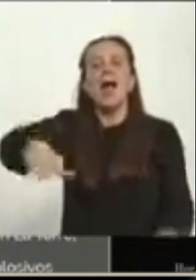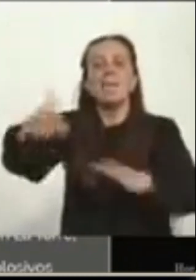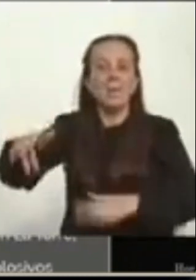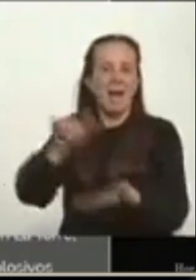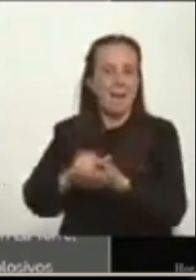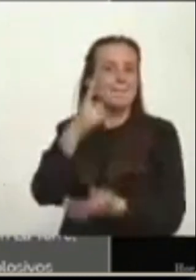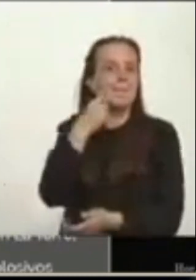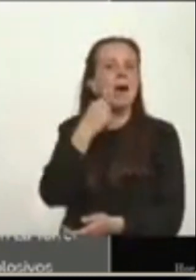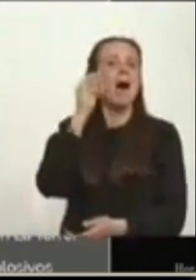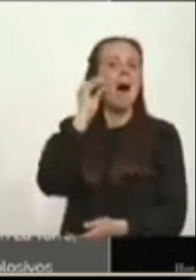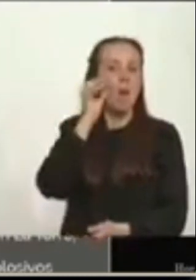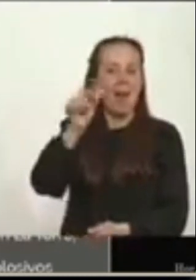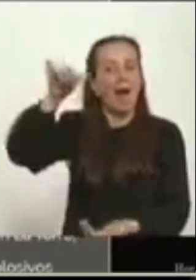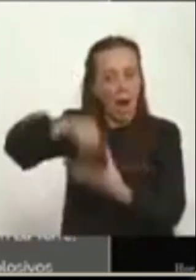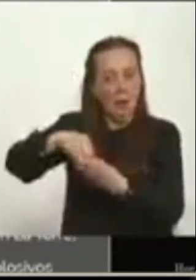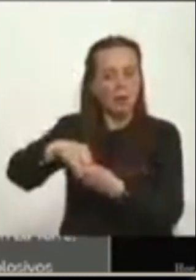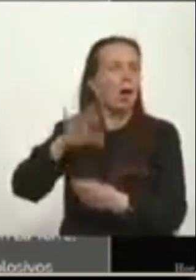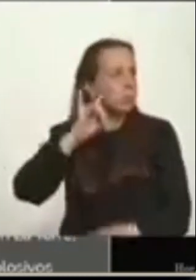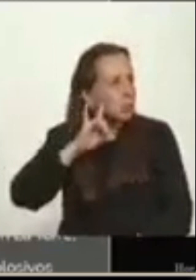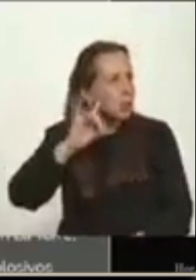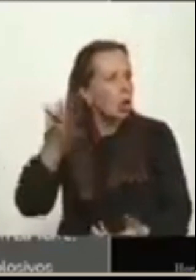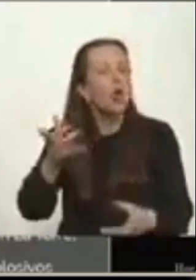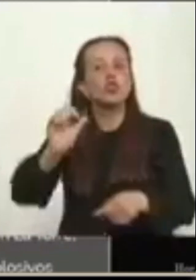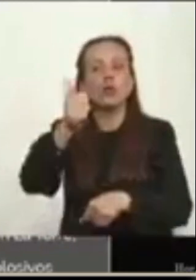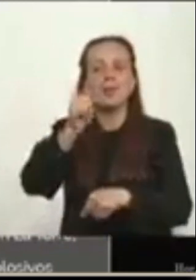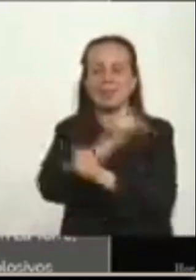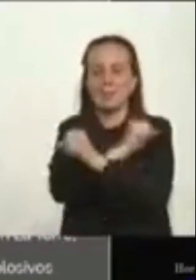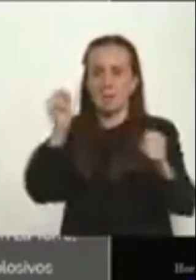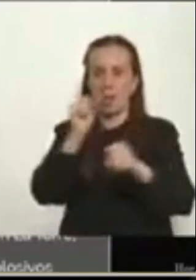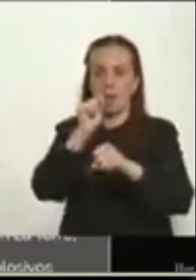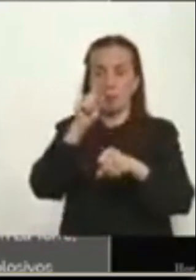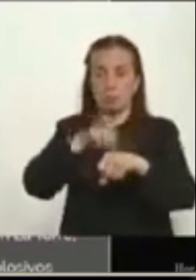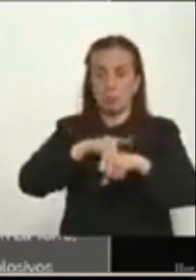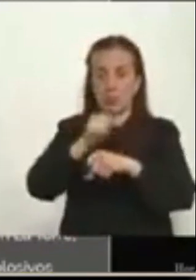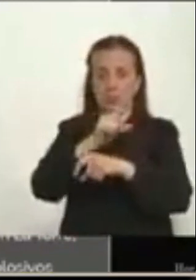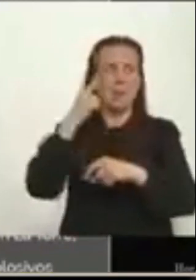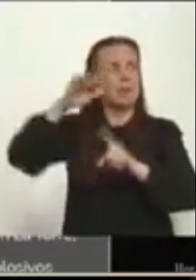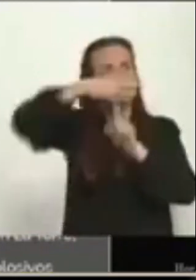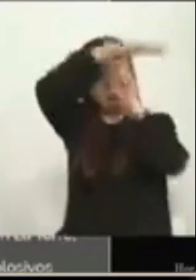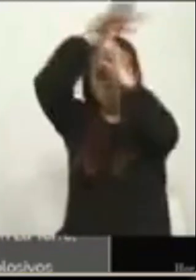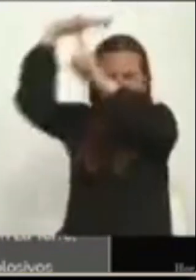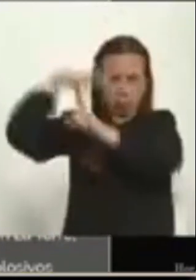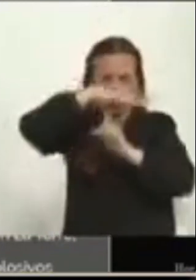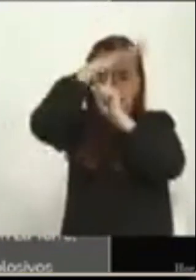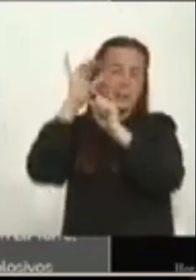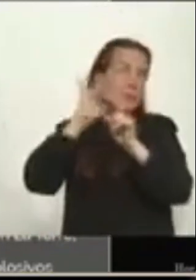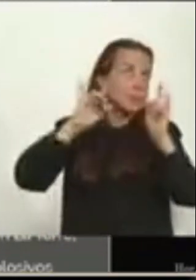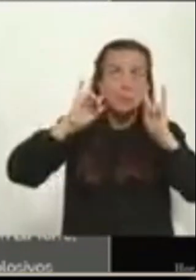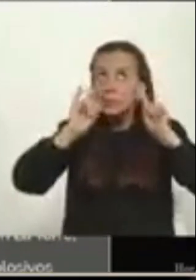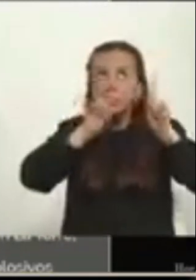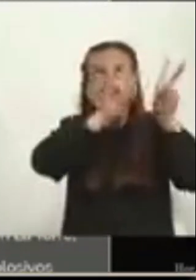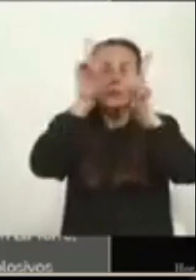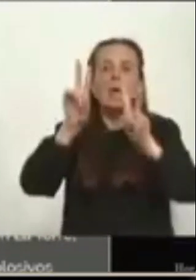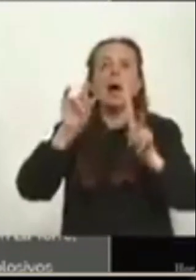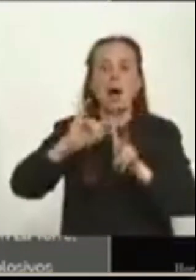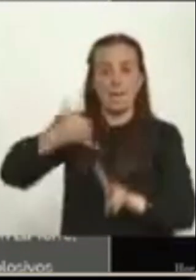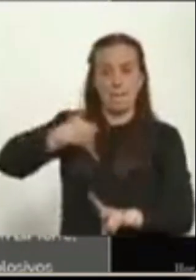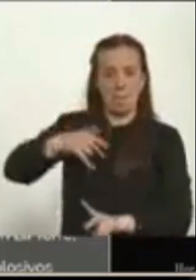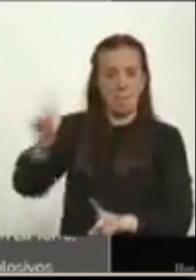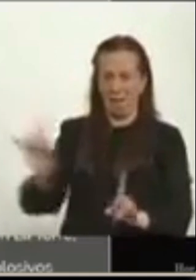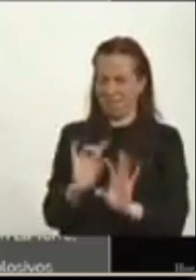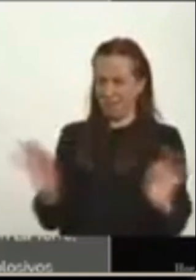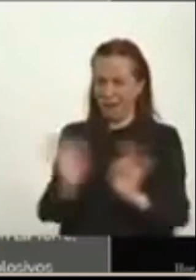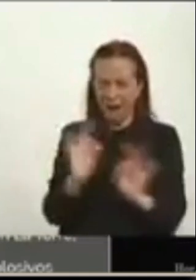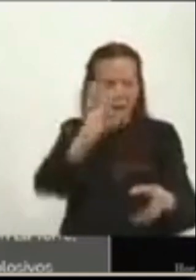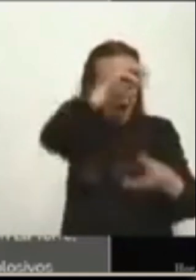de su abuela. Escucharon disparos a las 10 y 30 de la mañana y luego un sobrevuelo de helicóptero. La comunidad afirma que Flower no pertenece a